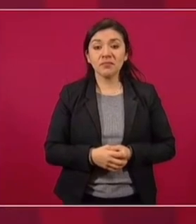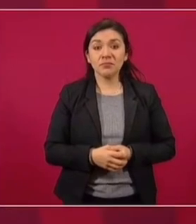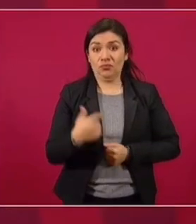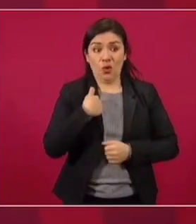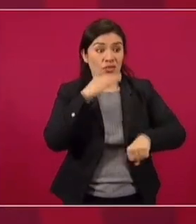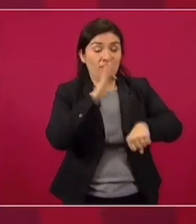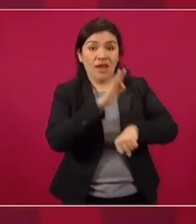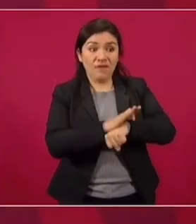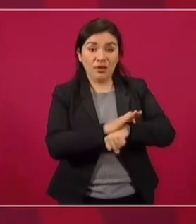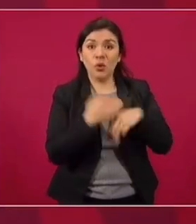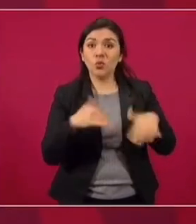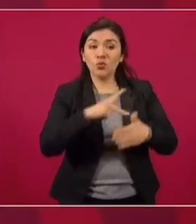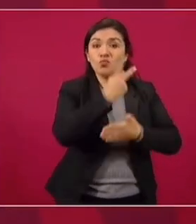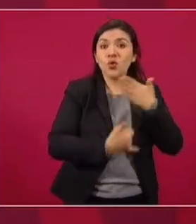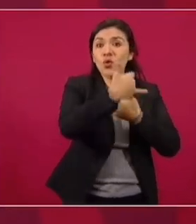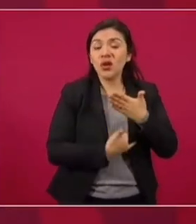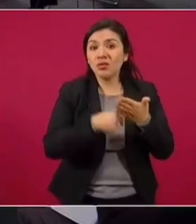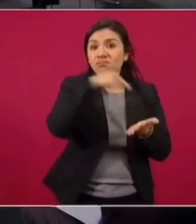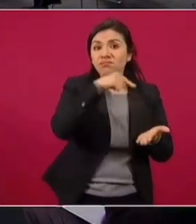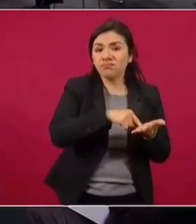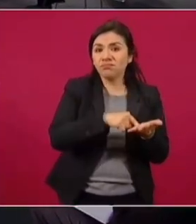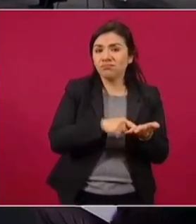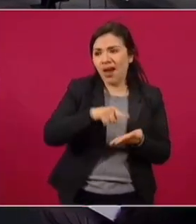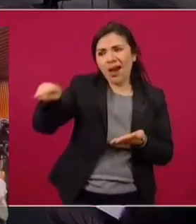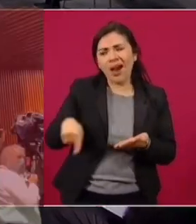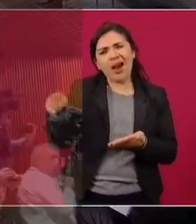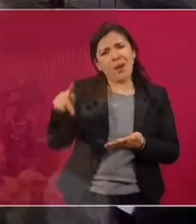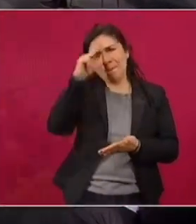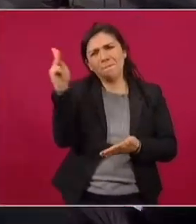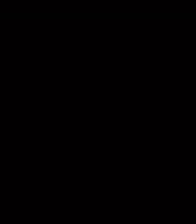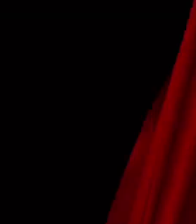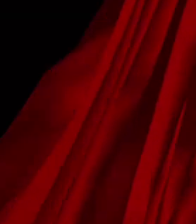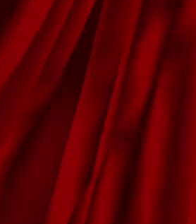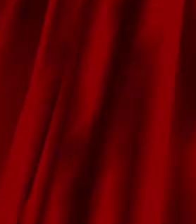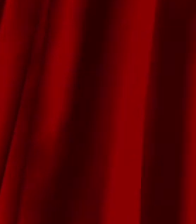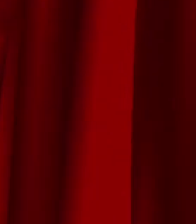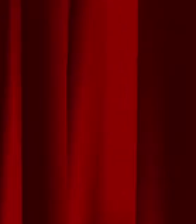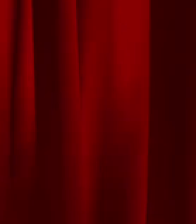estamos defendiendo un proyecto de una mafia que arruinó a México.